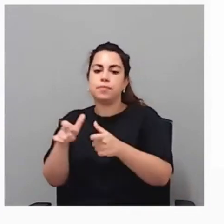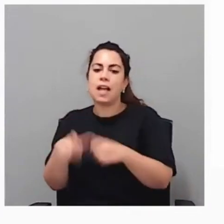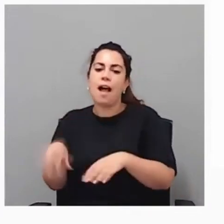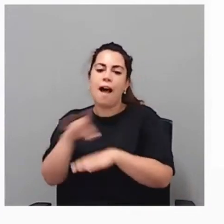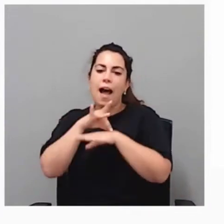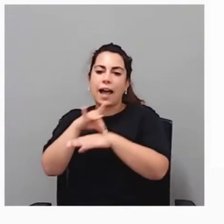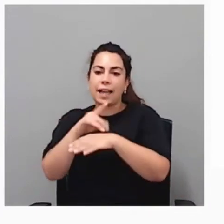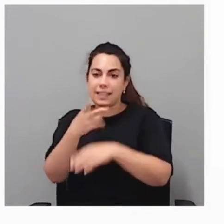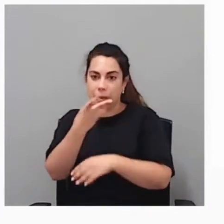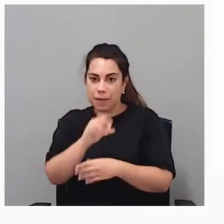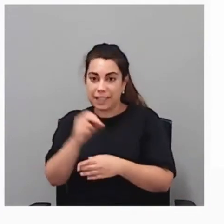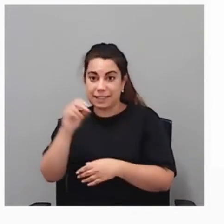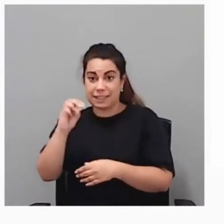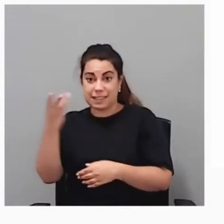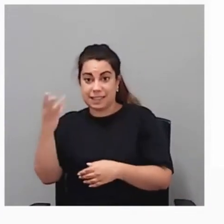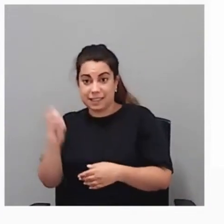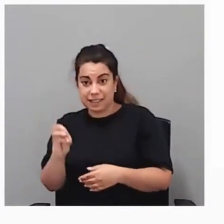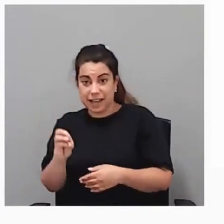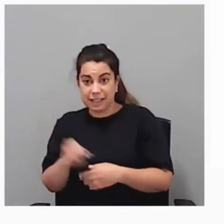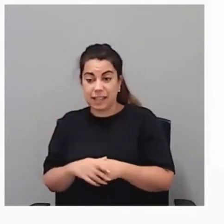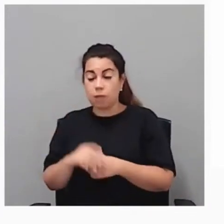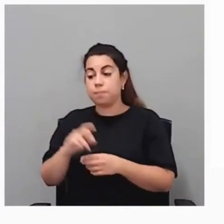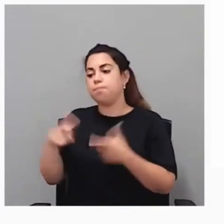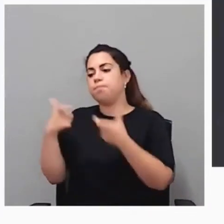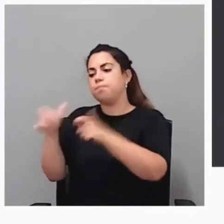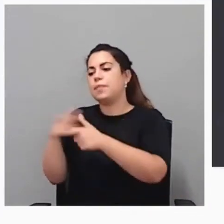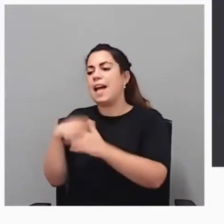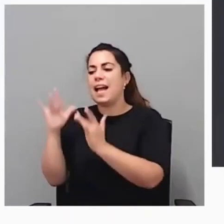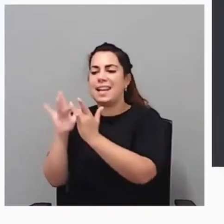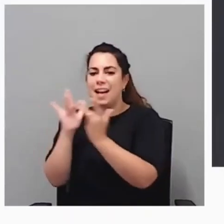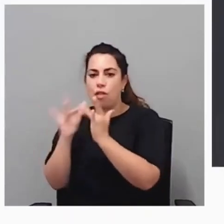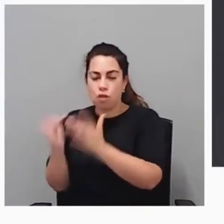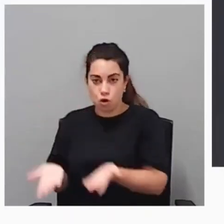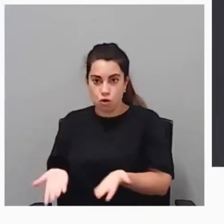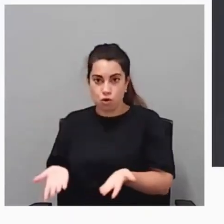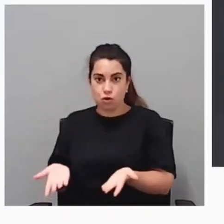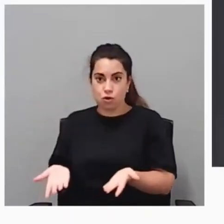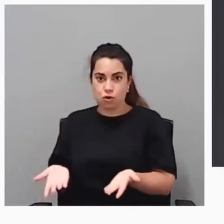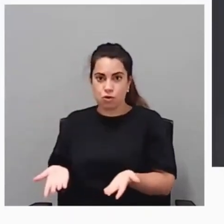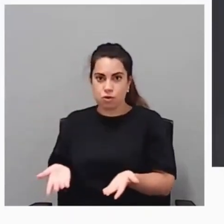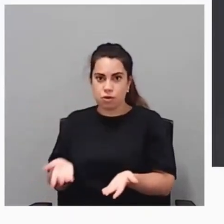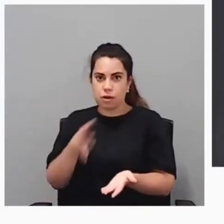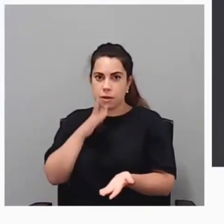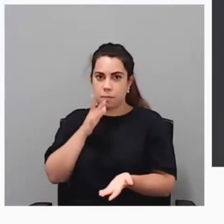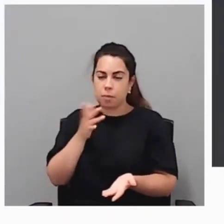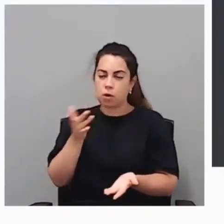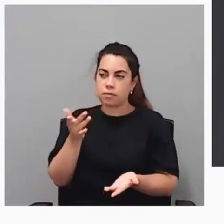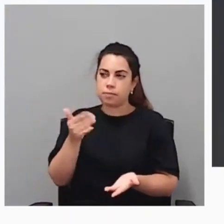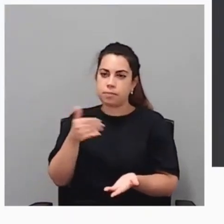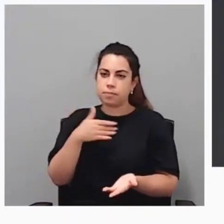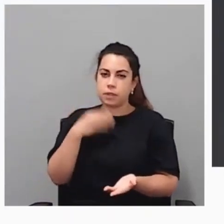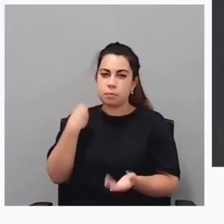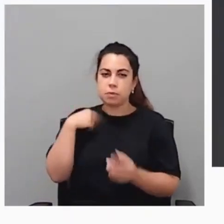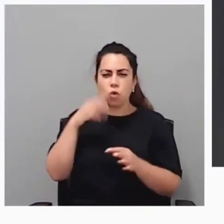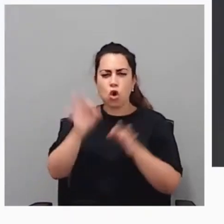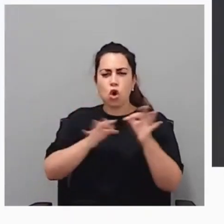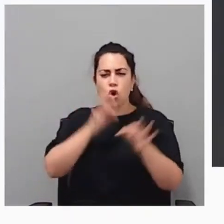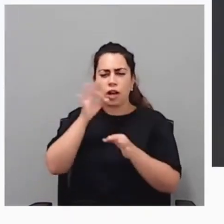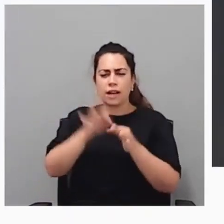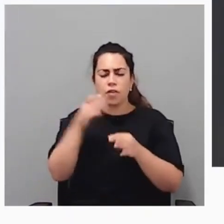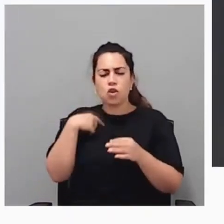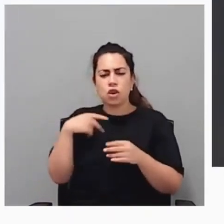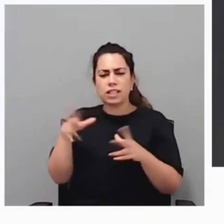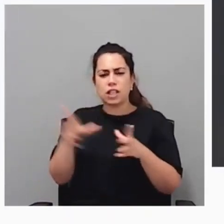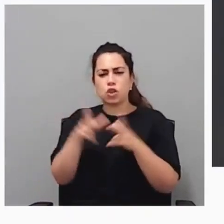también el área de comunicación y de relaciones. Porque entendemos también, y esto también es un mensaje a todas las organizaciones sociales y las fundaciones,